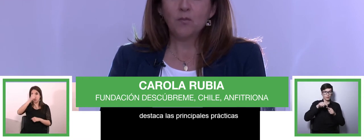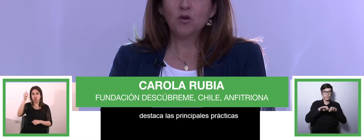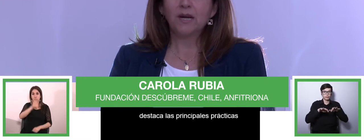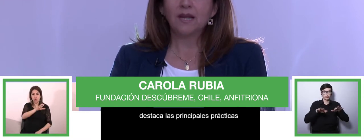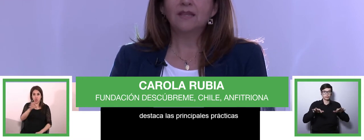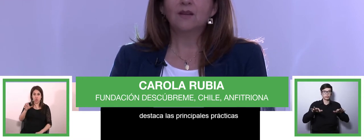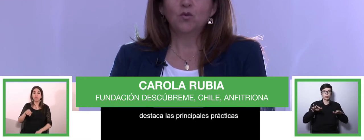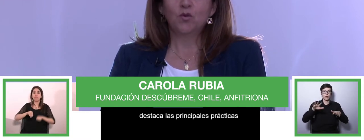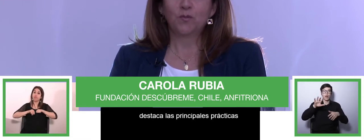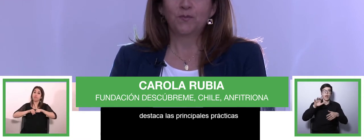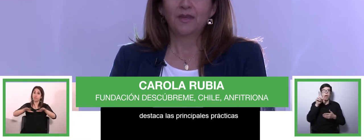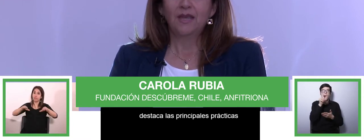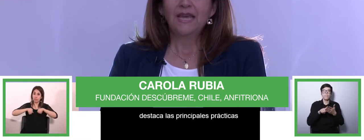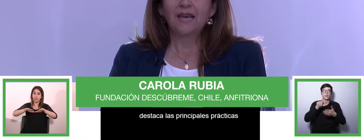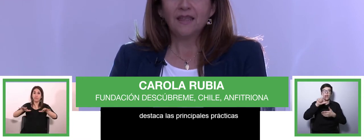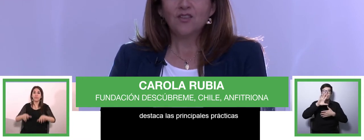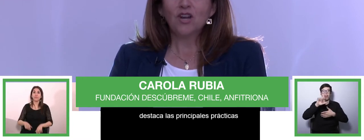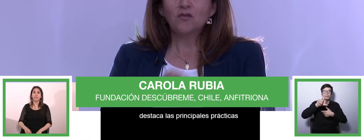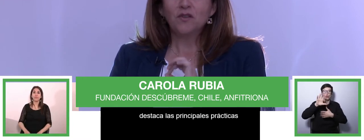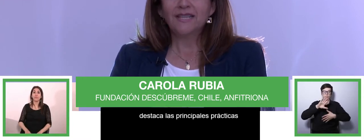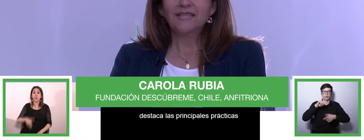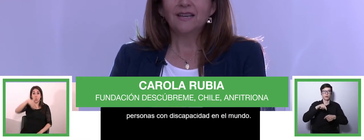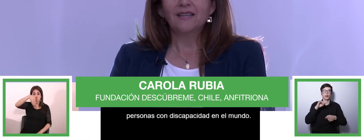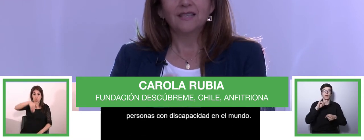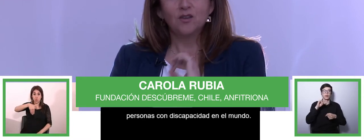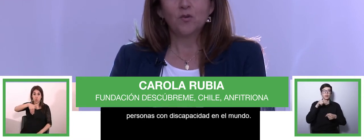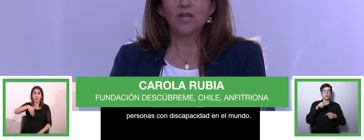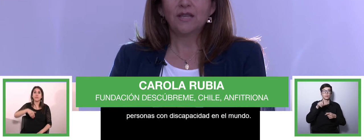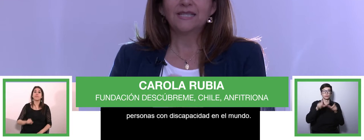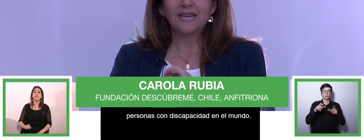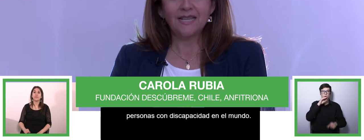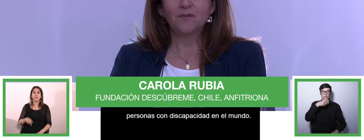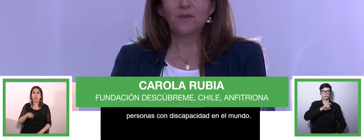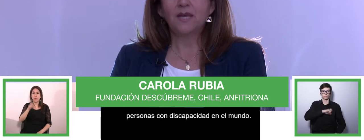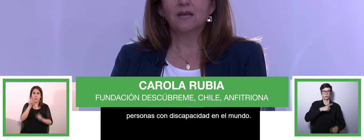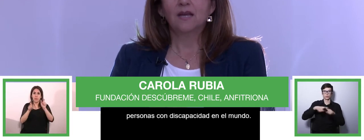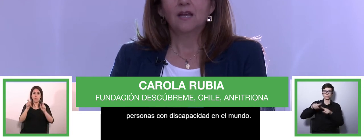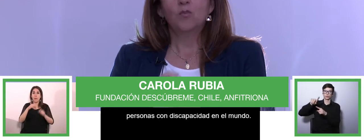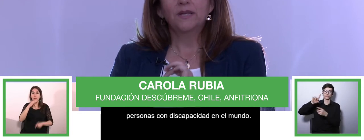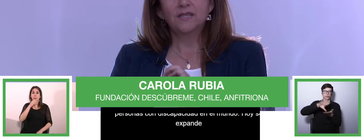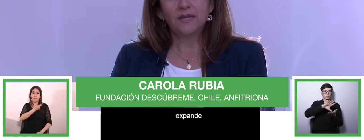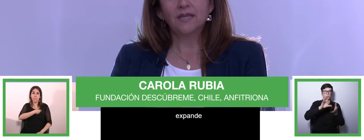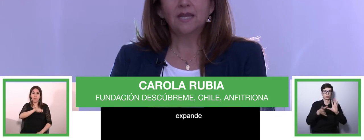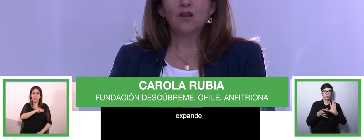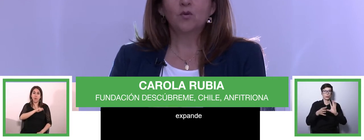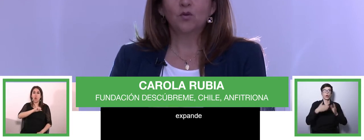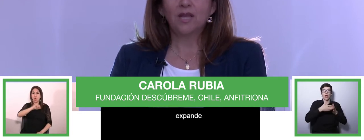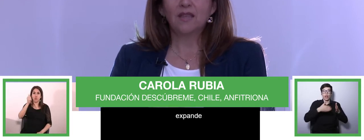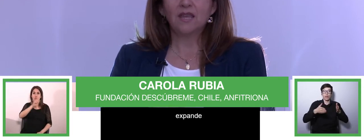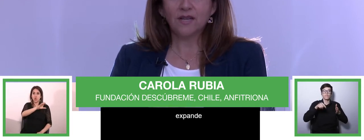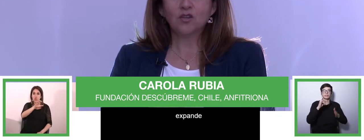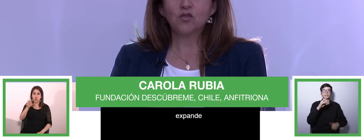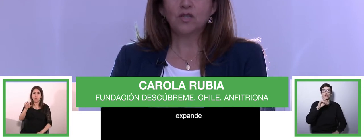comunidad hispanoparlante en el mundo. Cada año la conferencia de Ciro Project que se realiza en Viena, los participantes tienen la